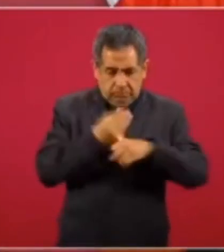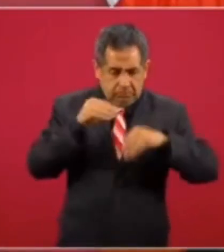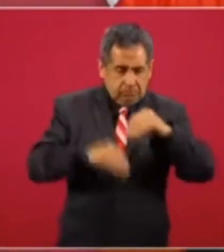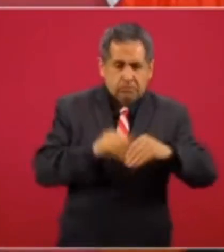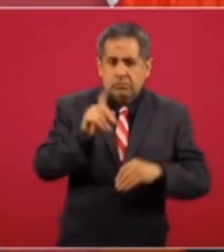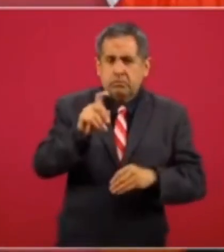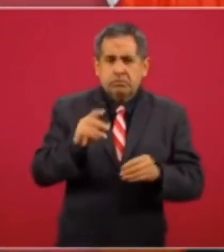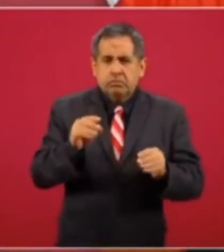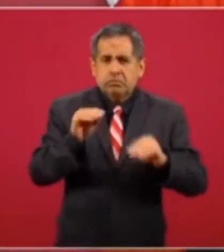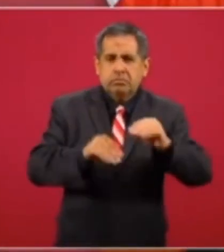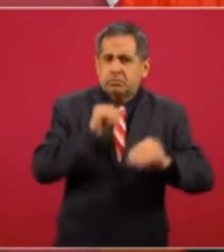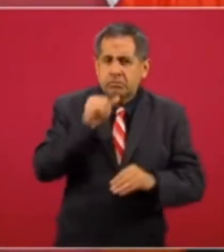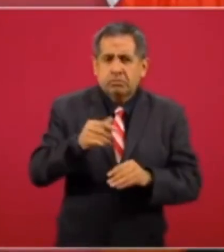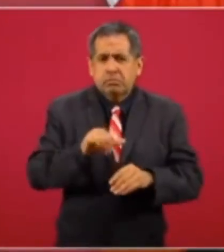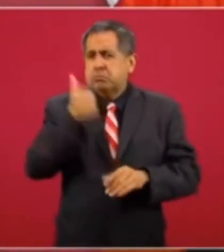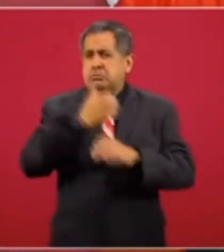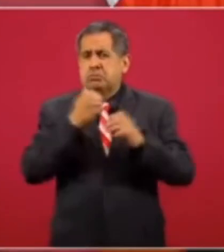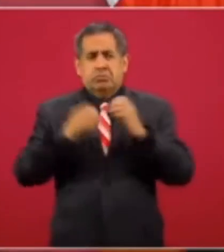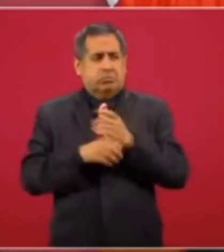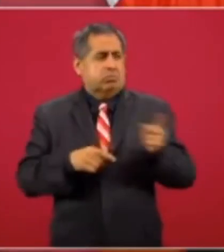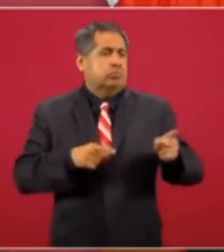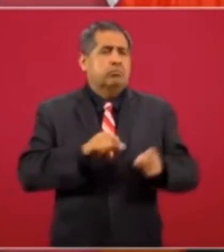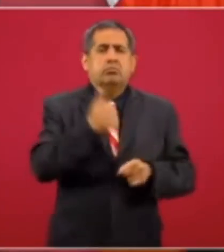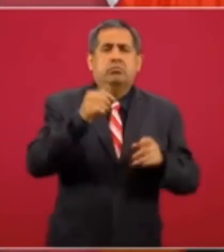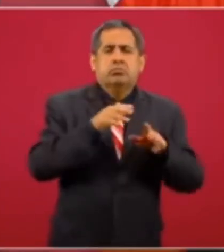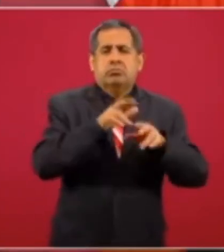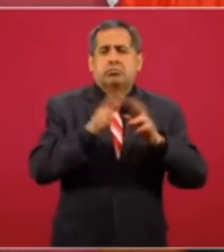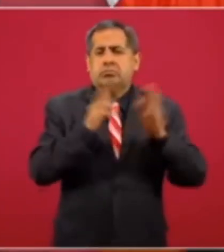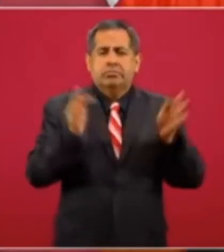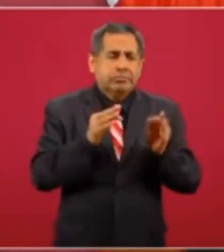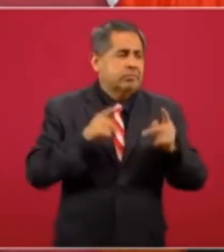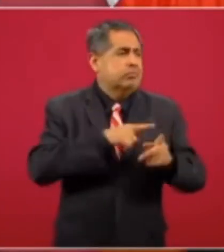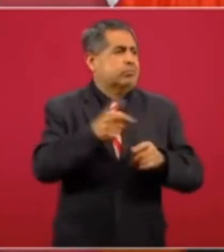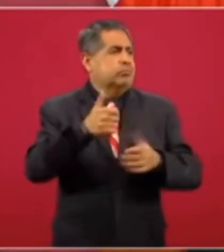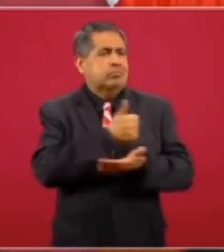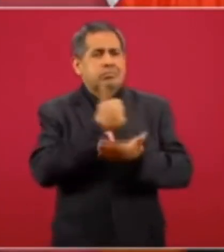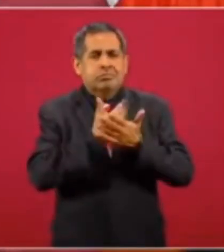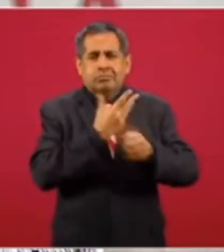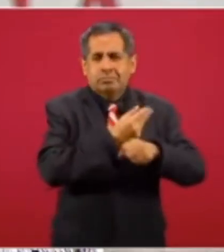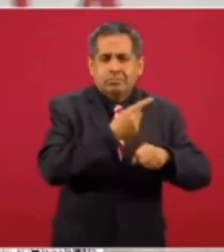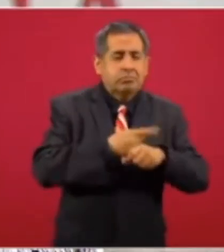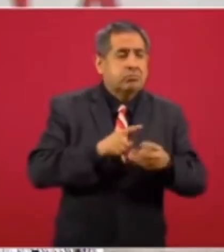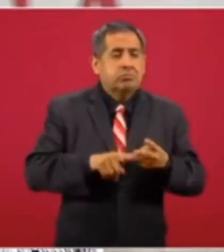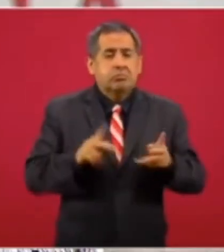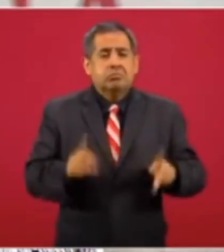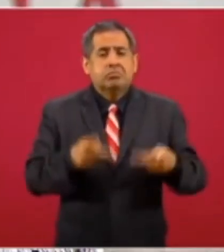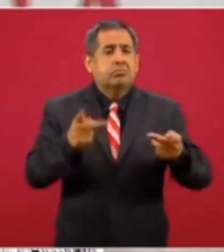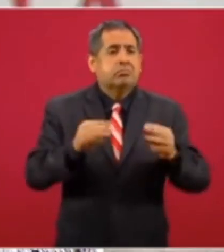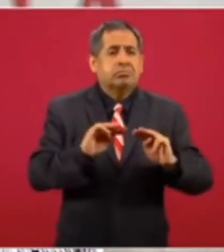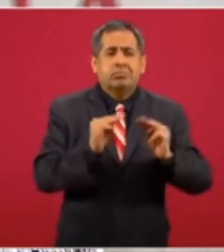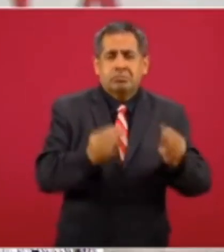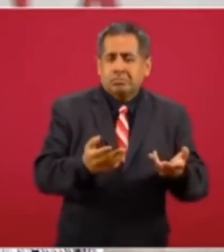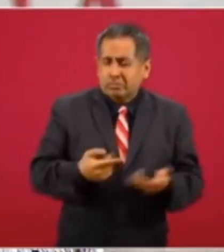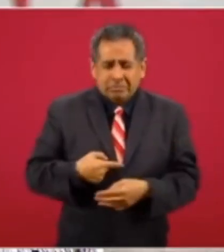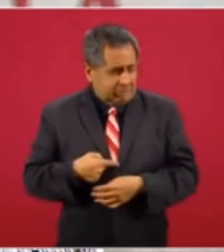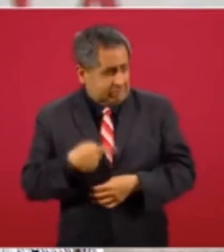artefactos una refrigeración otra urbanización y otra a venta de mobiliario